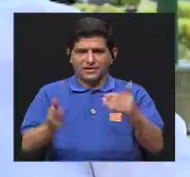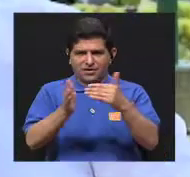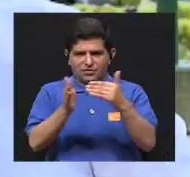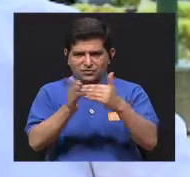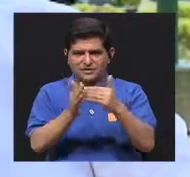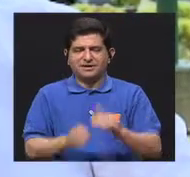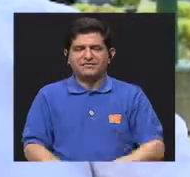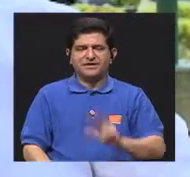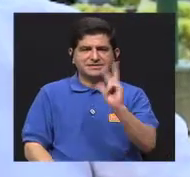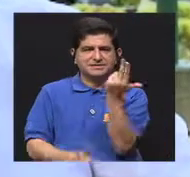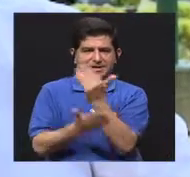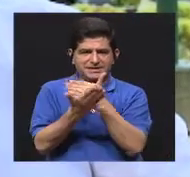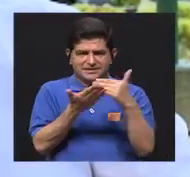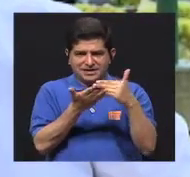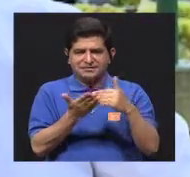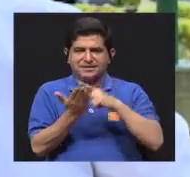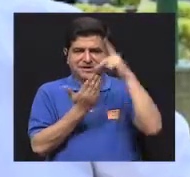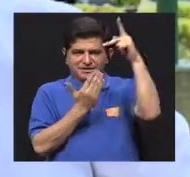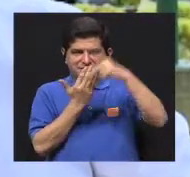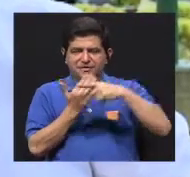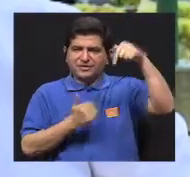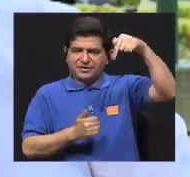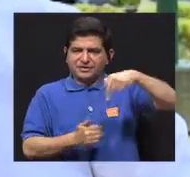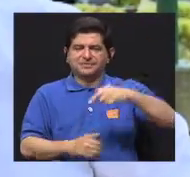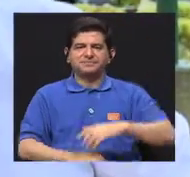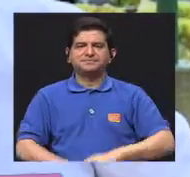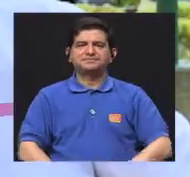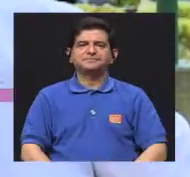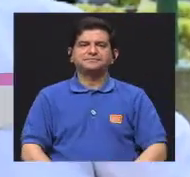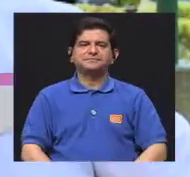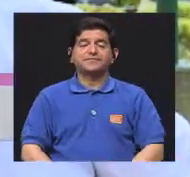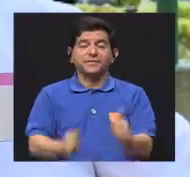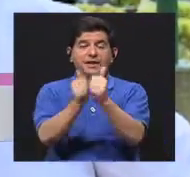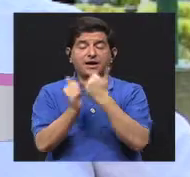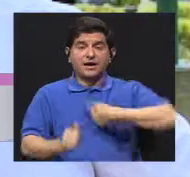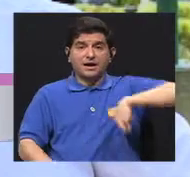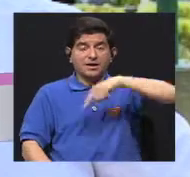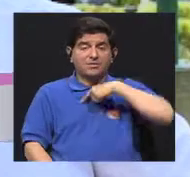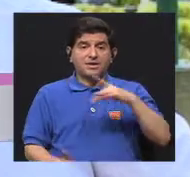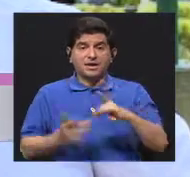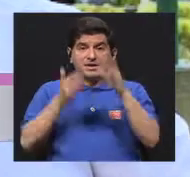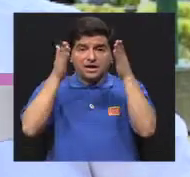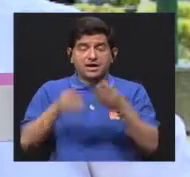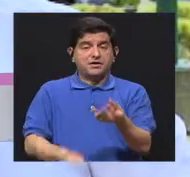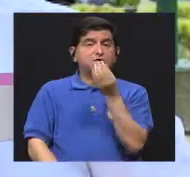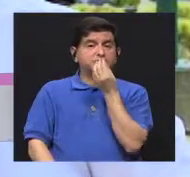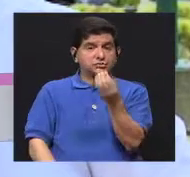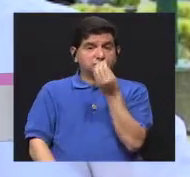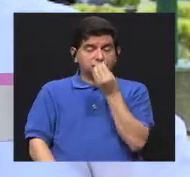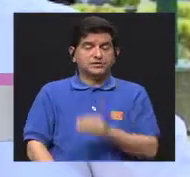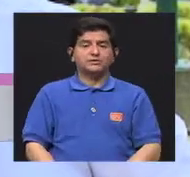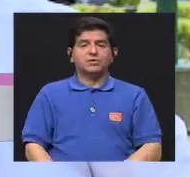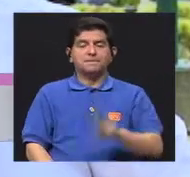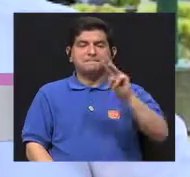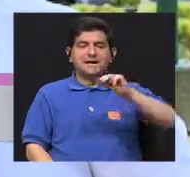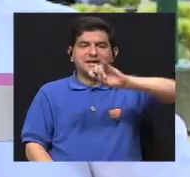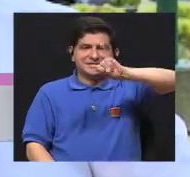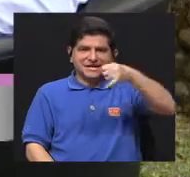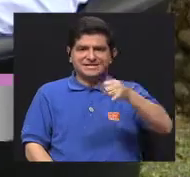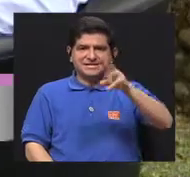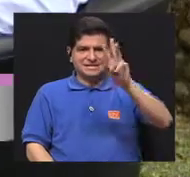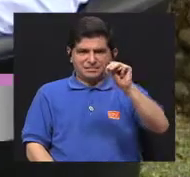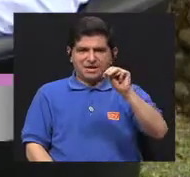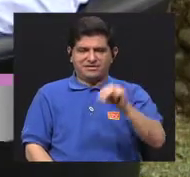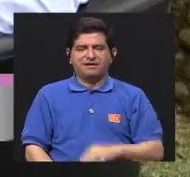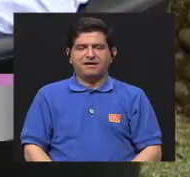Regresamos a nuestro tercer segmento del programa de hoy. Quien nos acompaña es la especialista en nutrición, Melisa Jensen